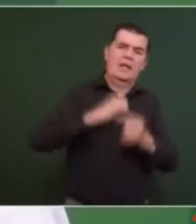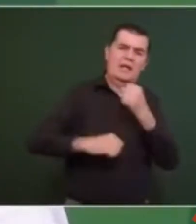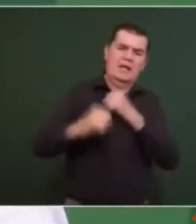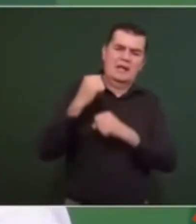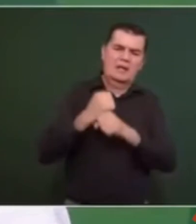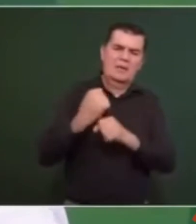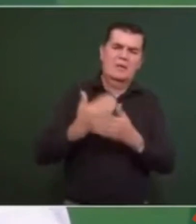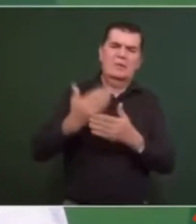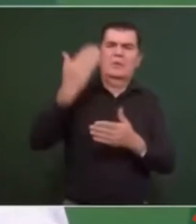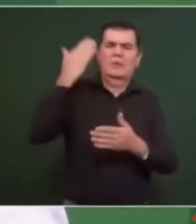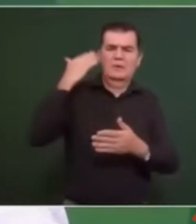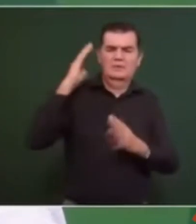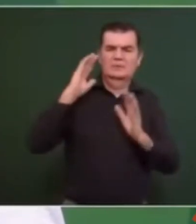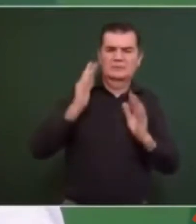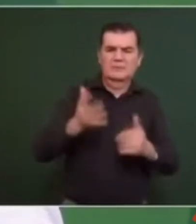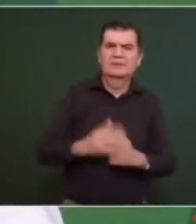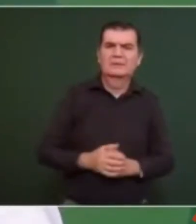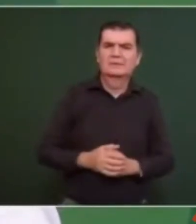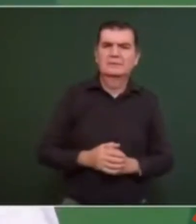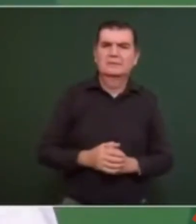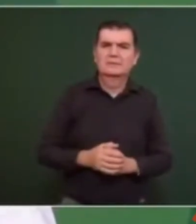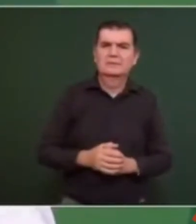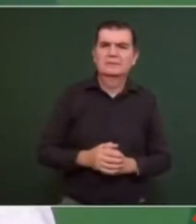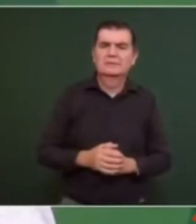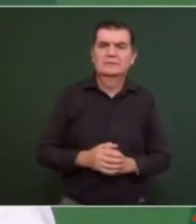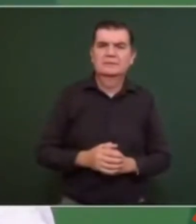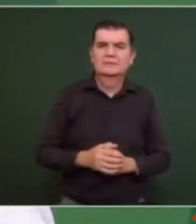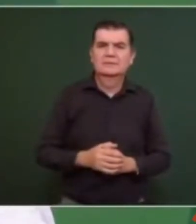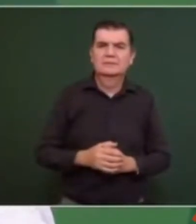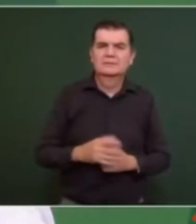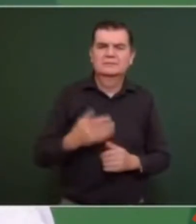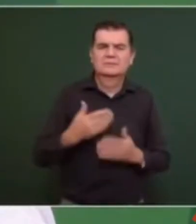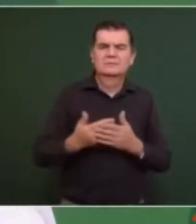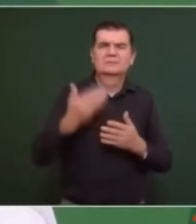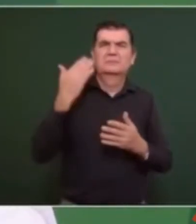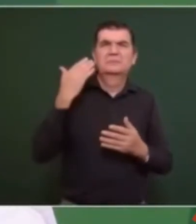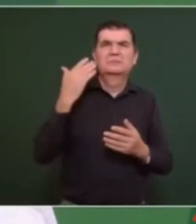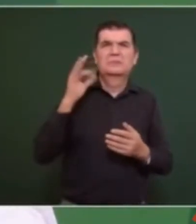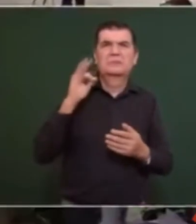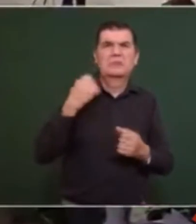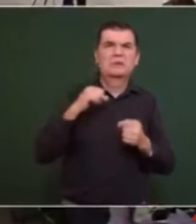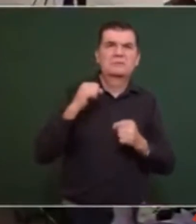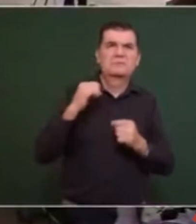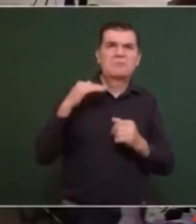me tocó, si no es que un poco más,